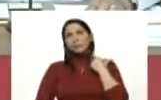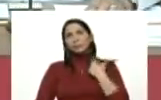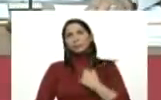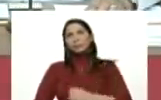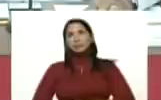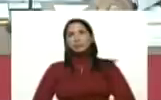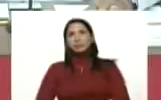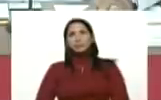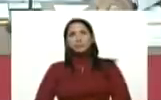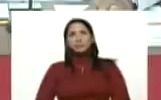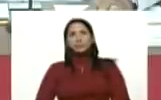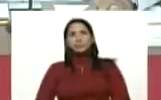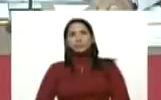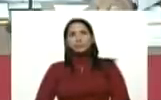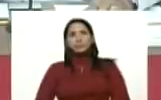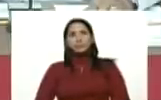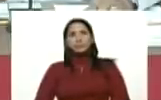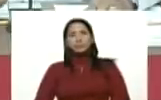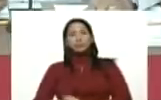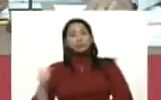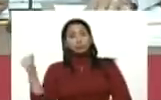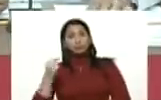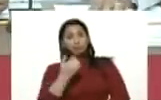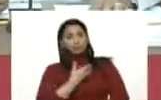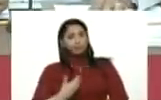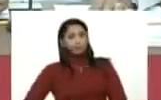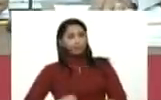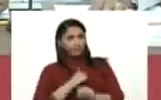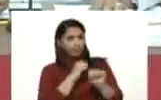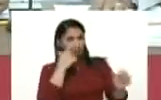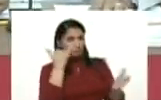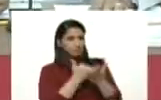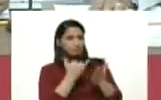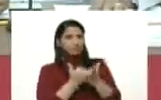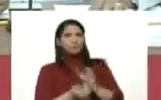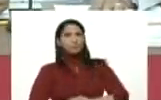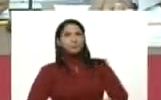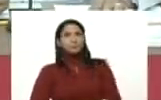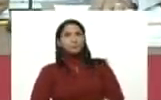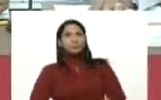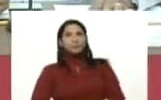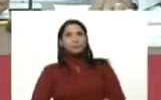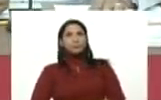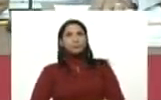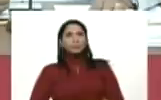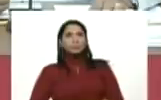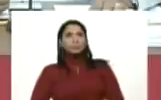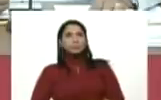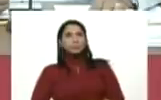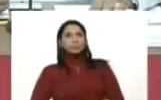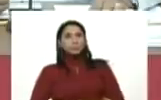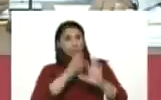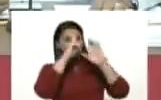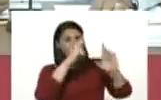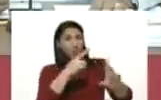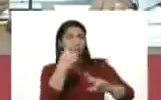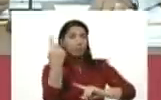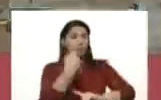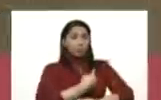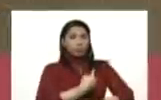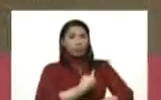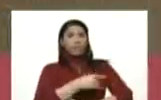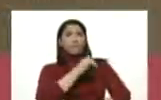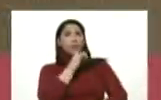Así es, presidente. Justo esta mañana, fíjese, siguiendo su instrucción, informamos al país